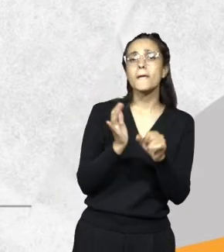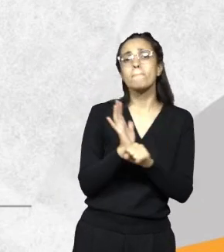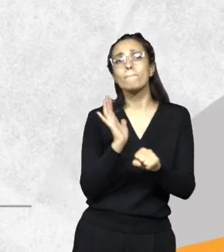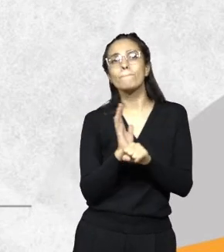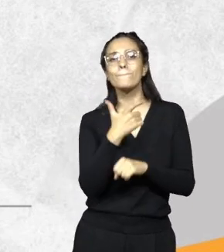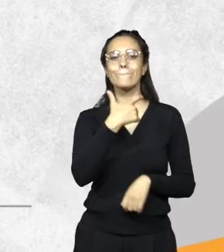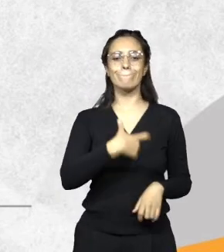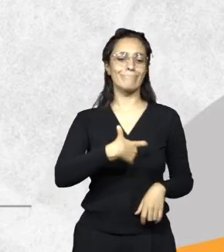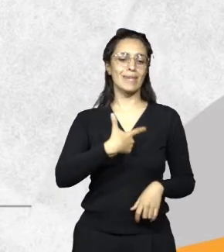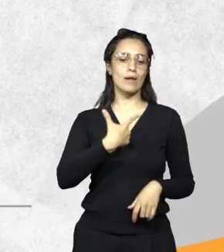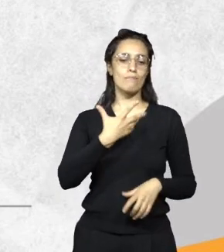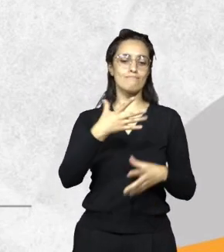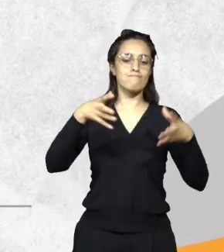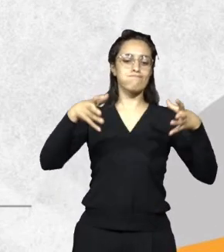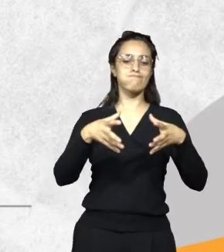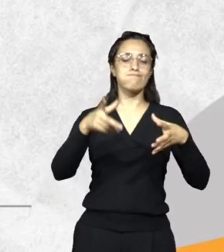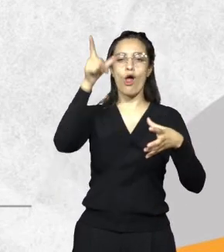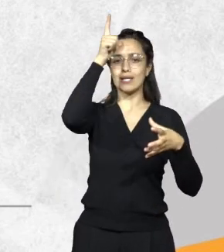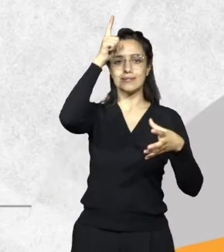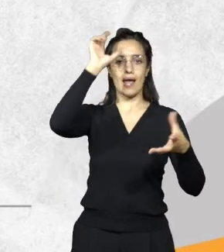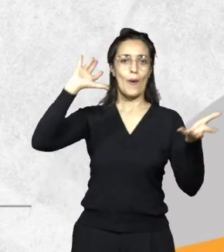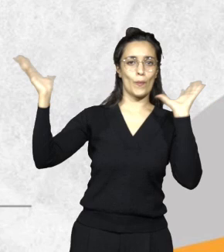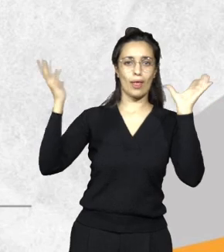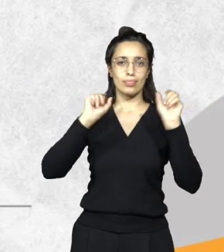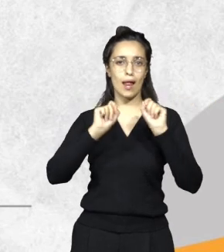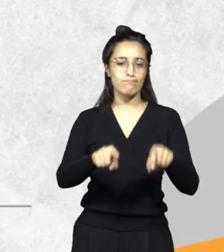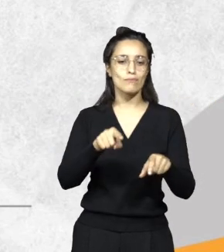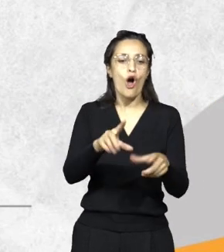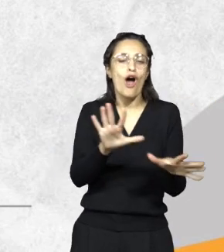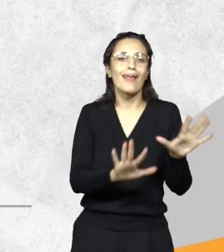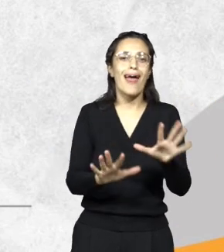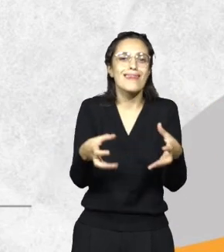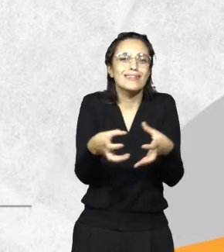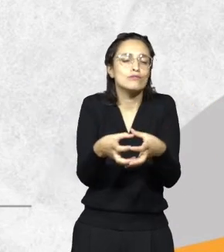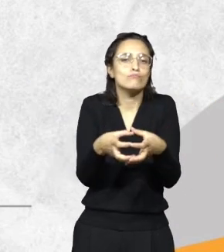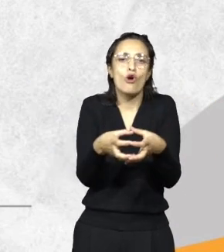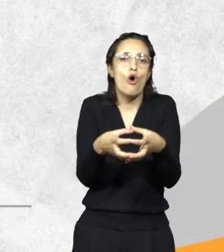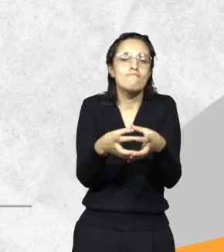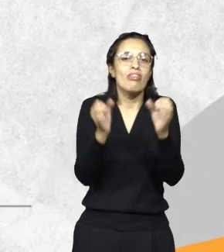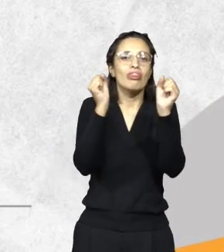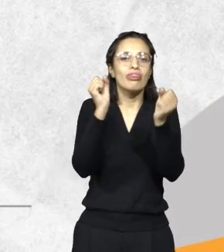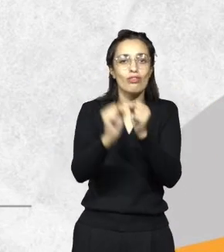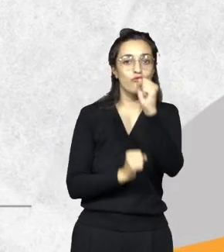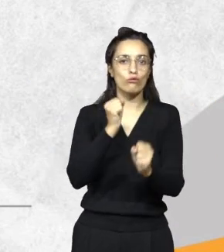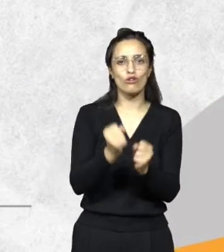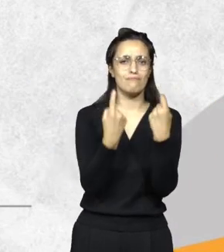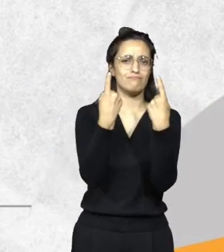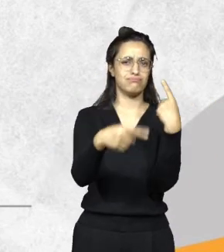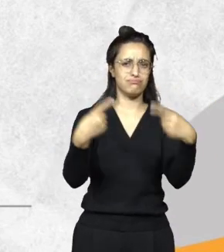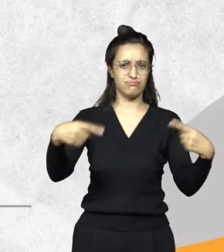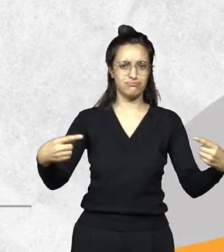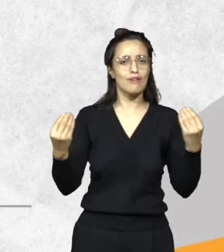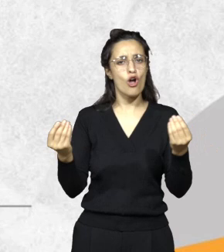que tiene una función multidisciplinar e interdisciplinaria, se vincula con las otras instituciones para mejorar su